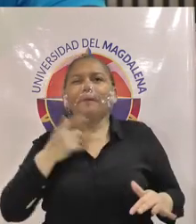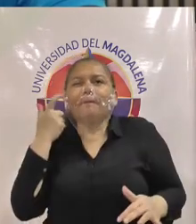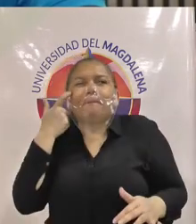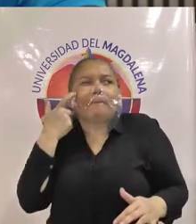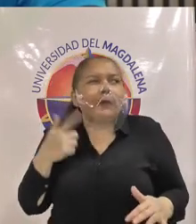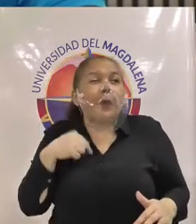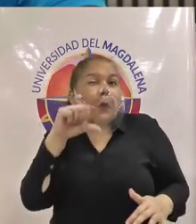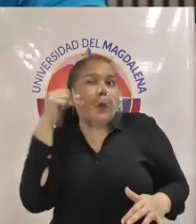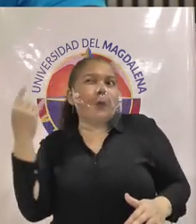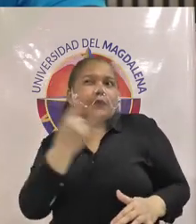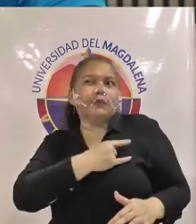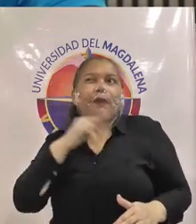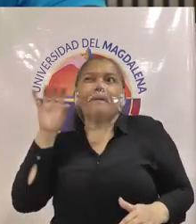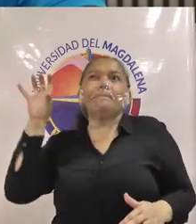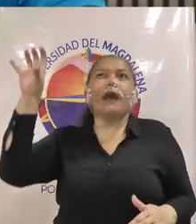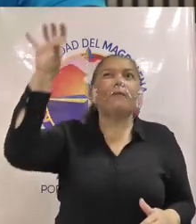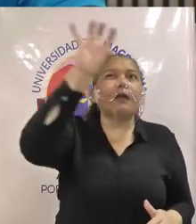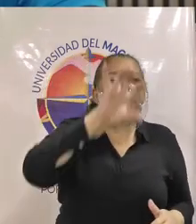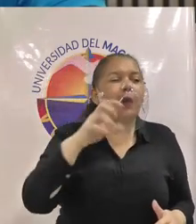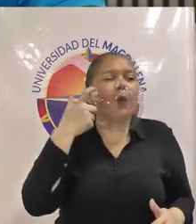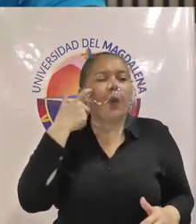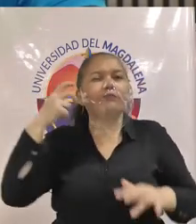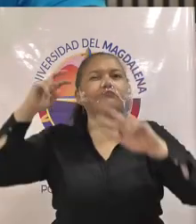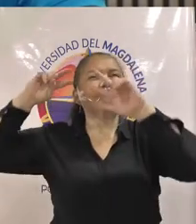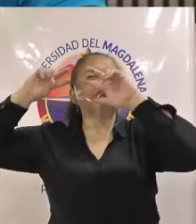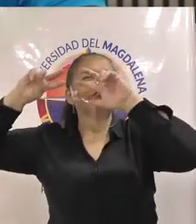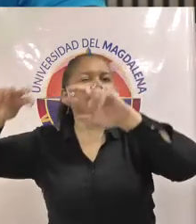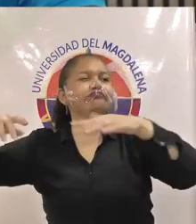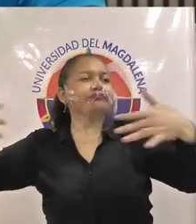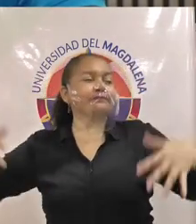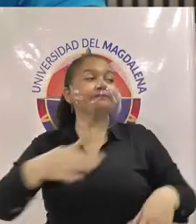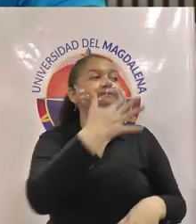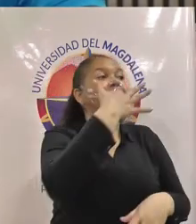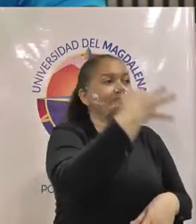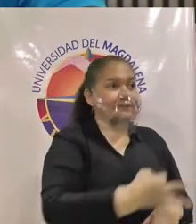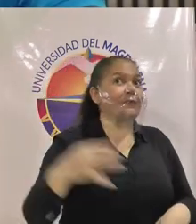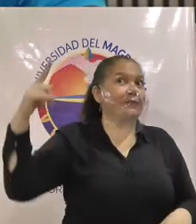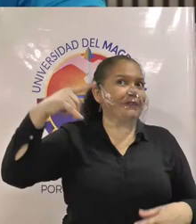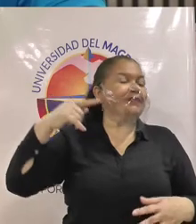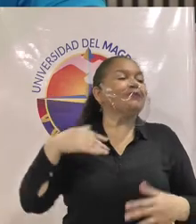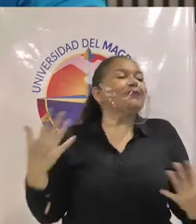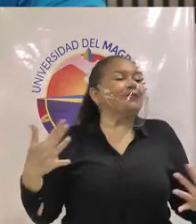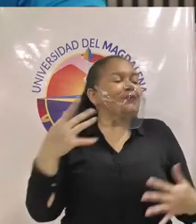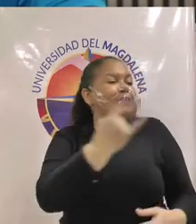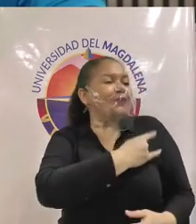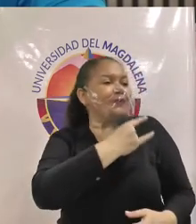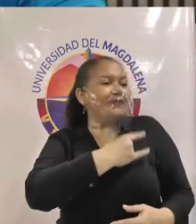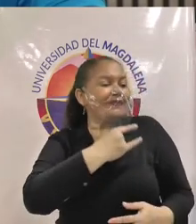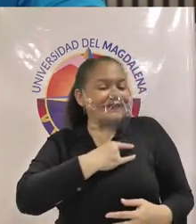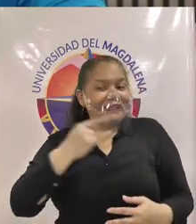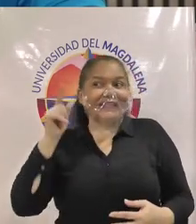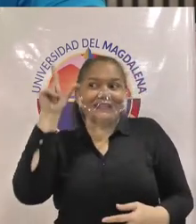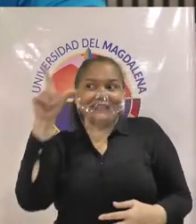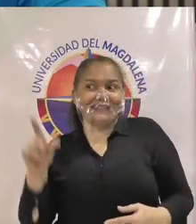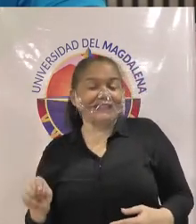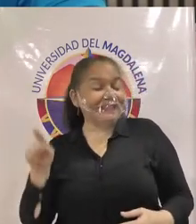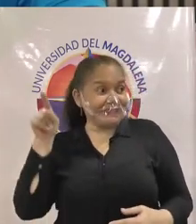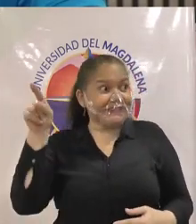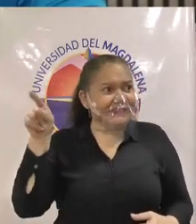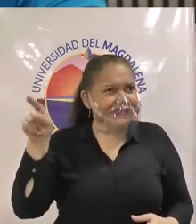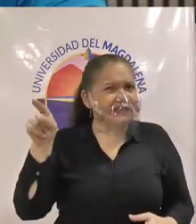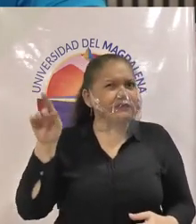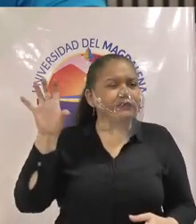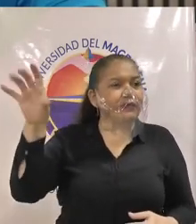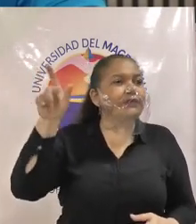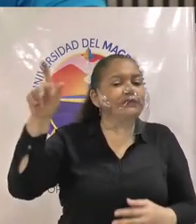manejado por ejemplo la universidad popular del Cesar hay unos estudiantes que hicieron un proyecto y que lograron ganar una